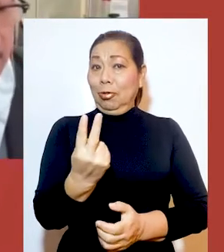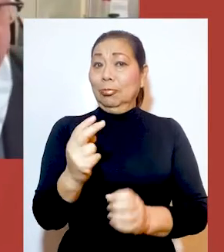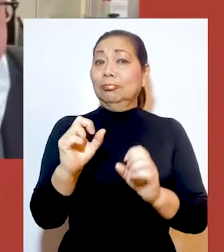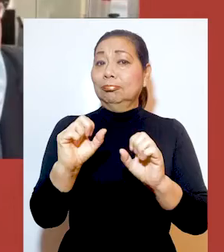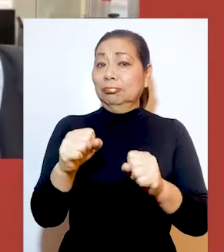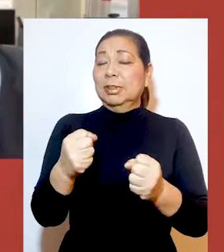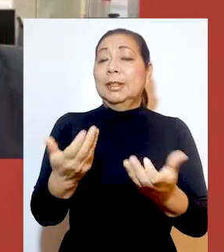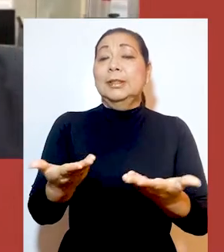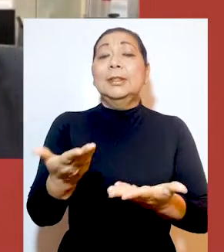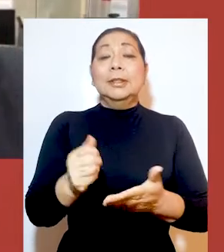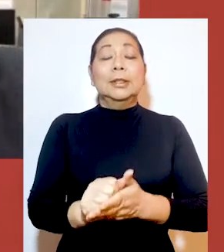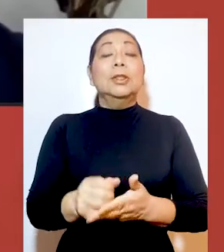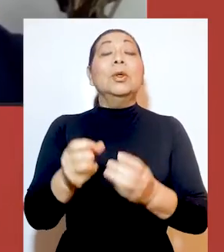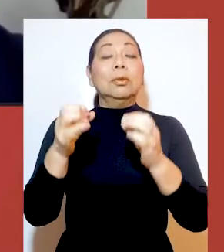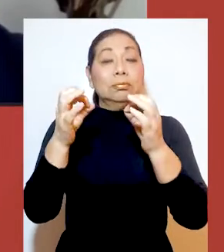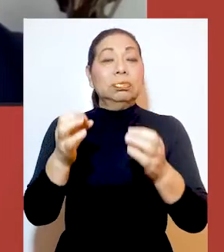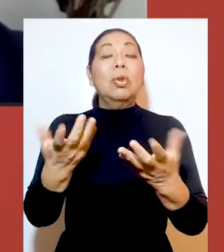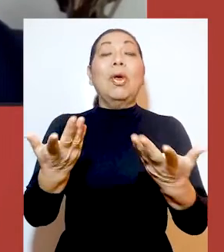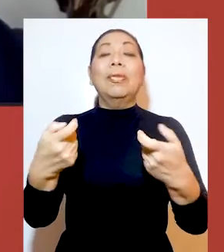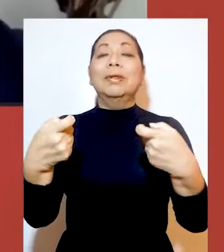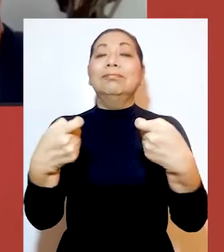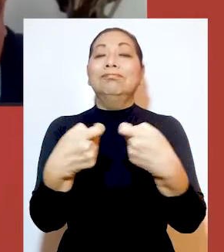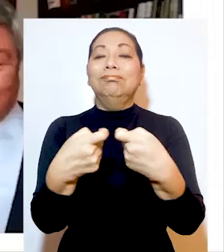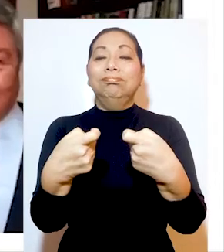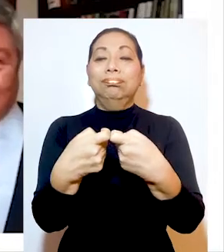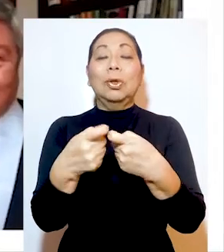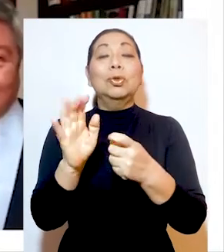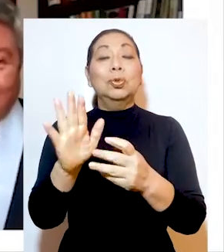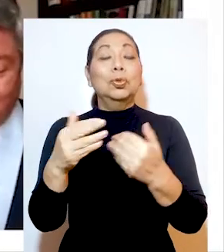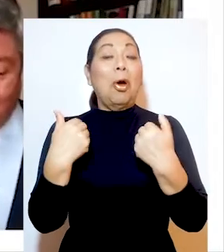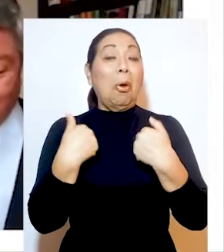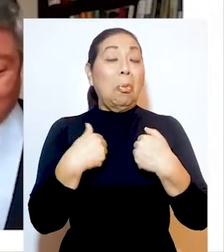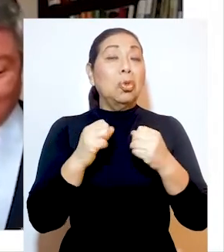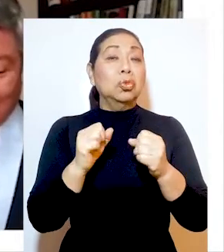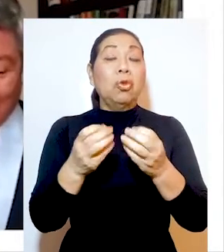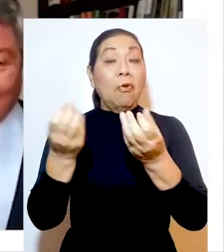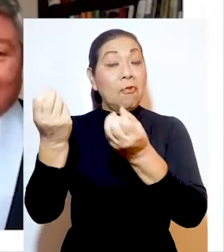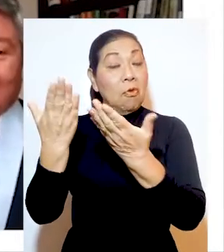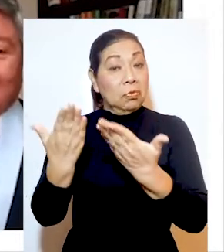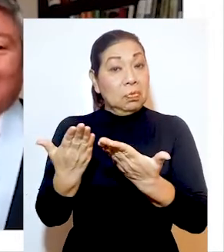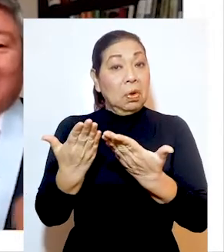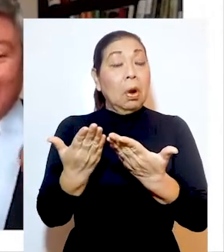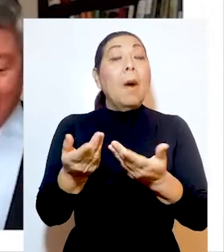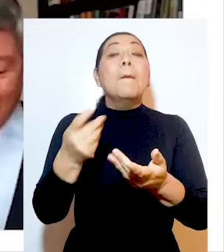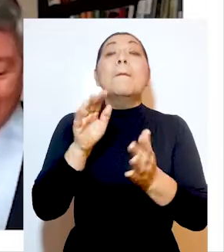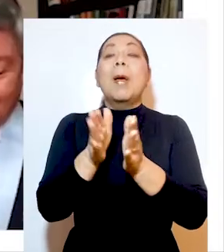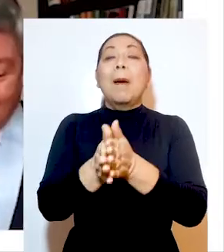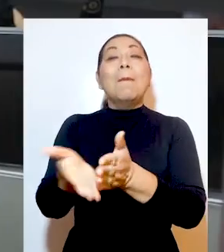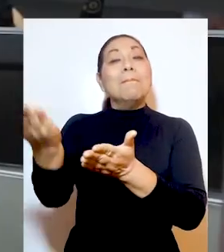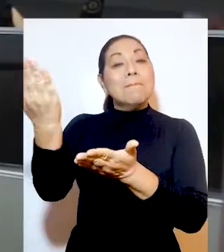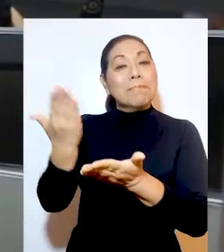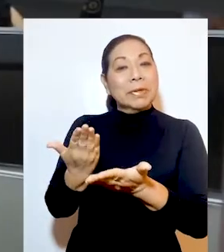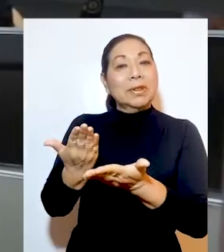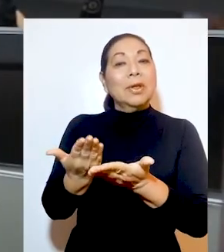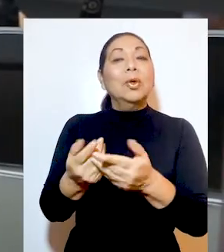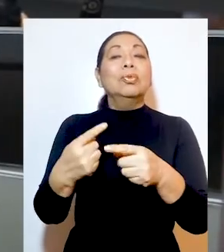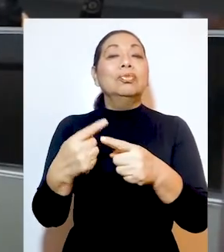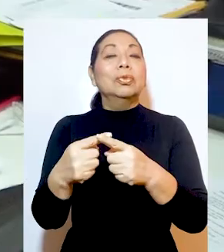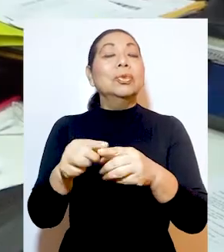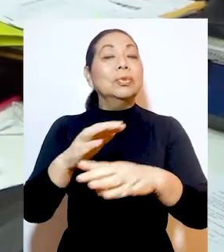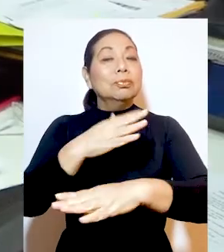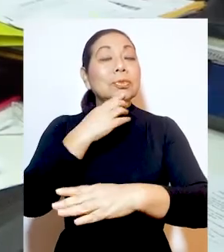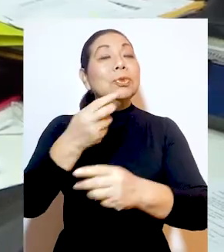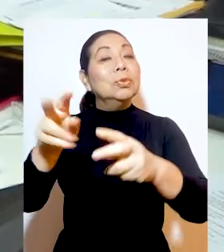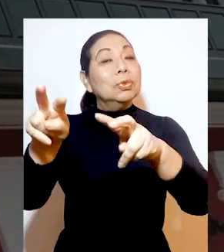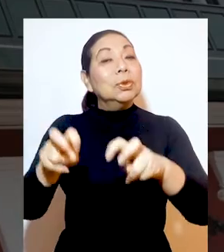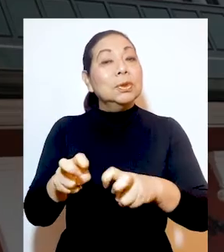audiencias se realizarán de modo virtual y los abogados podrán informar previa solicitud a través de